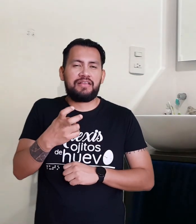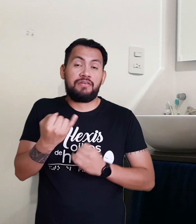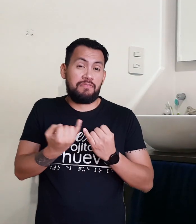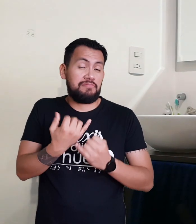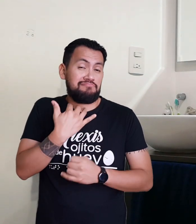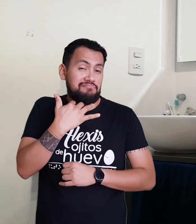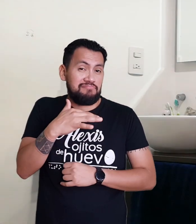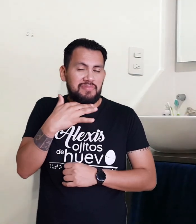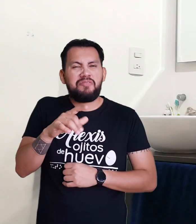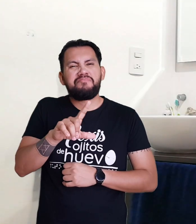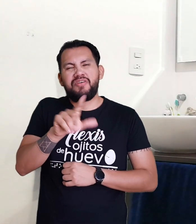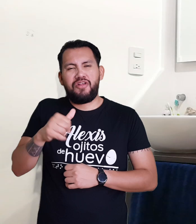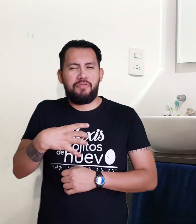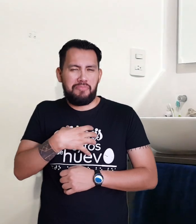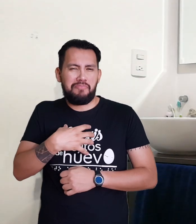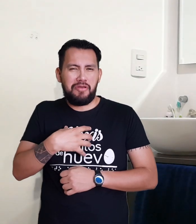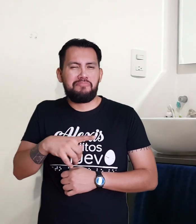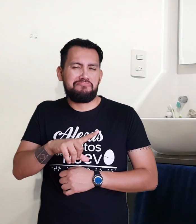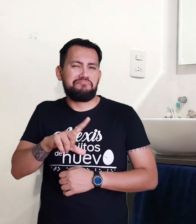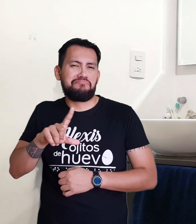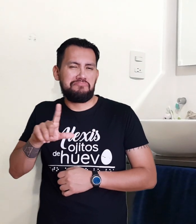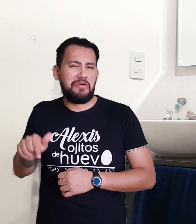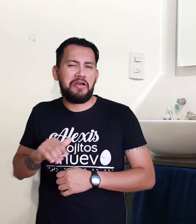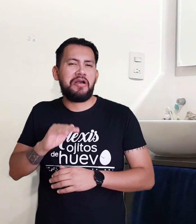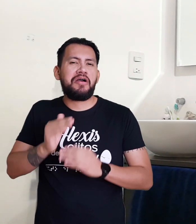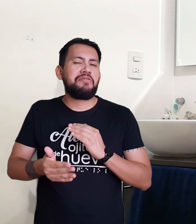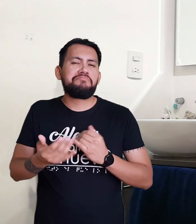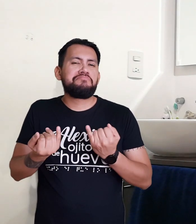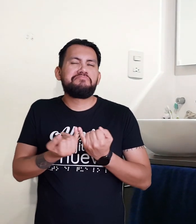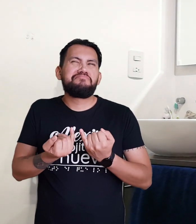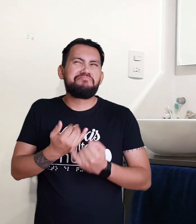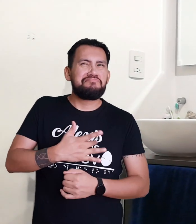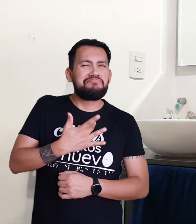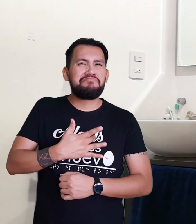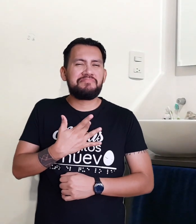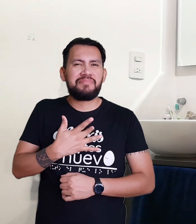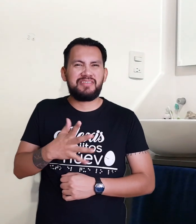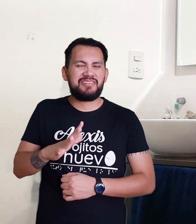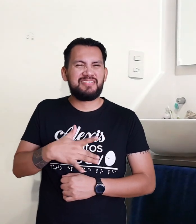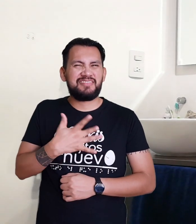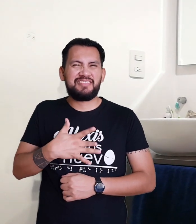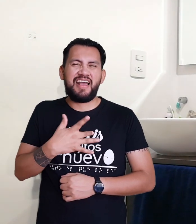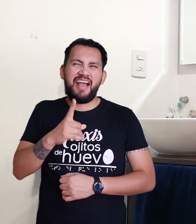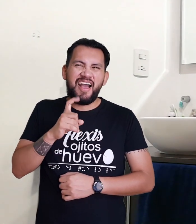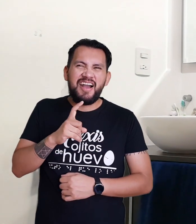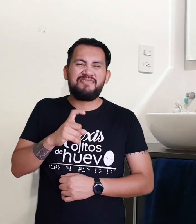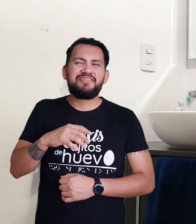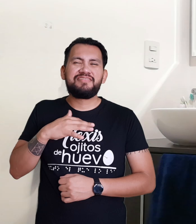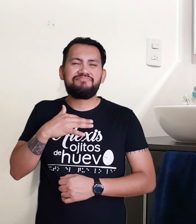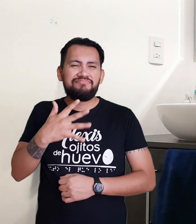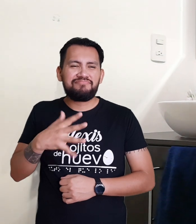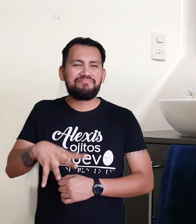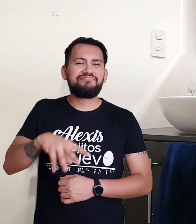Aquí es donde suceden Bienvenidos al rincón De la intimidad De ojitos de huevo Aquí